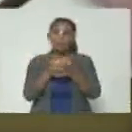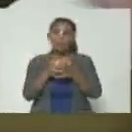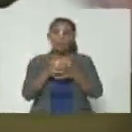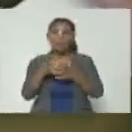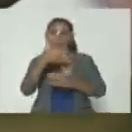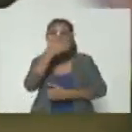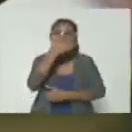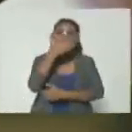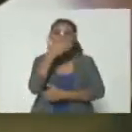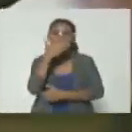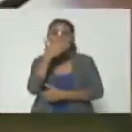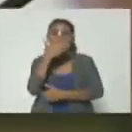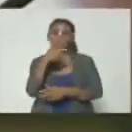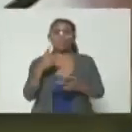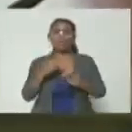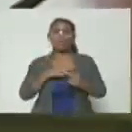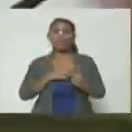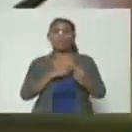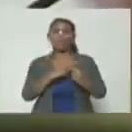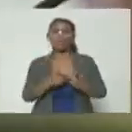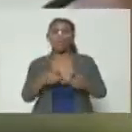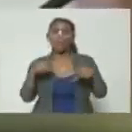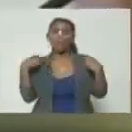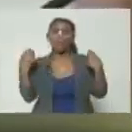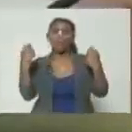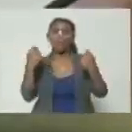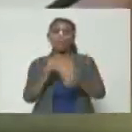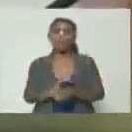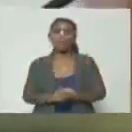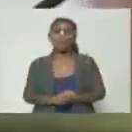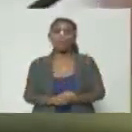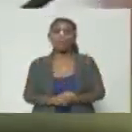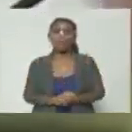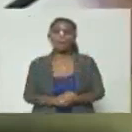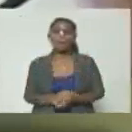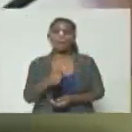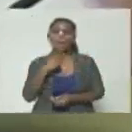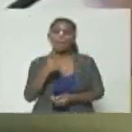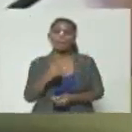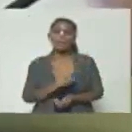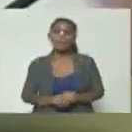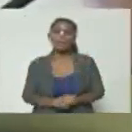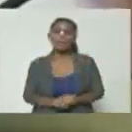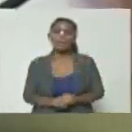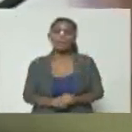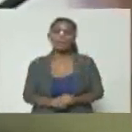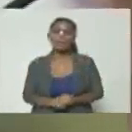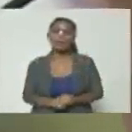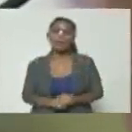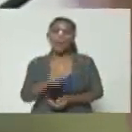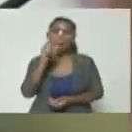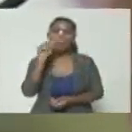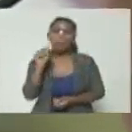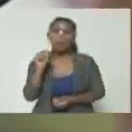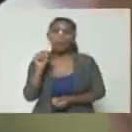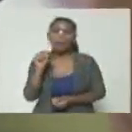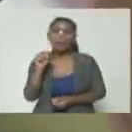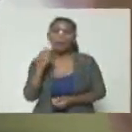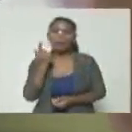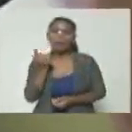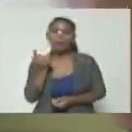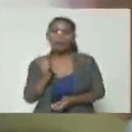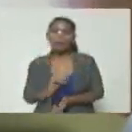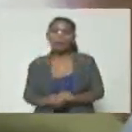Voluntad Popular y le dice este Gilbert Caro a Alfredo Jiménez